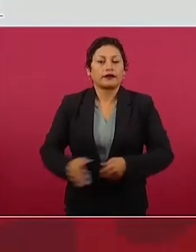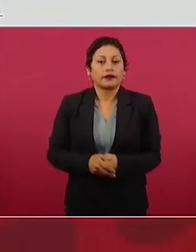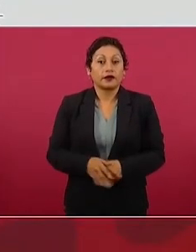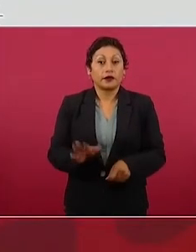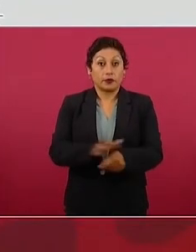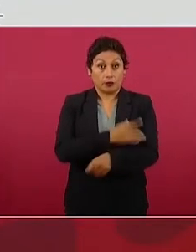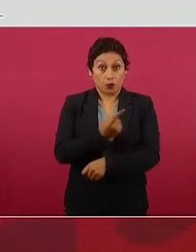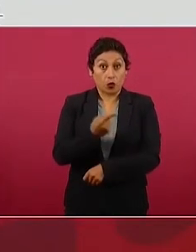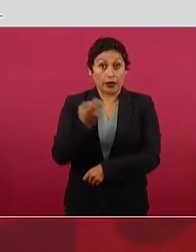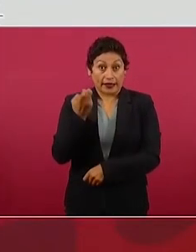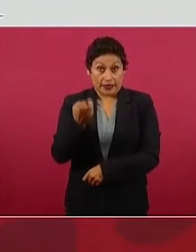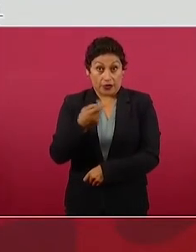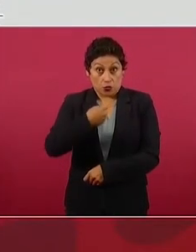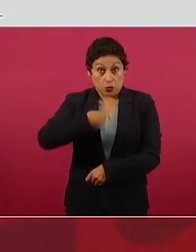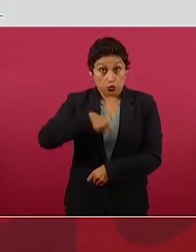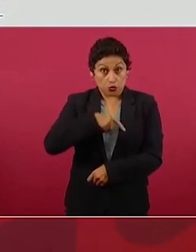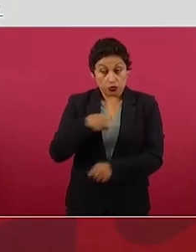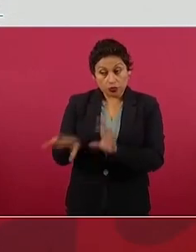y todavía